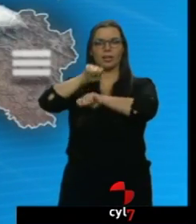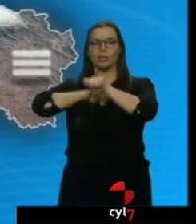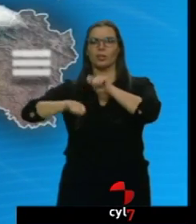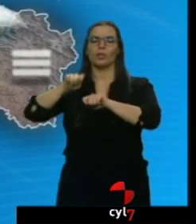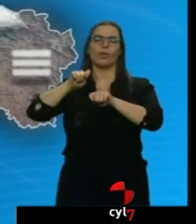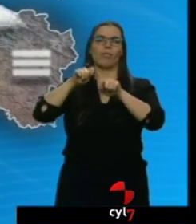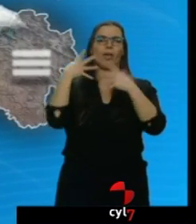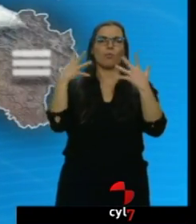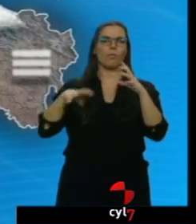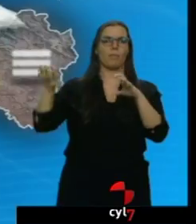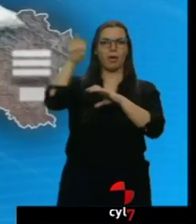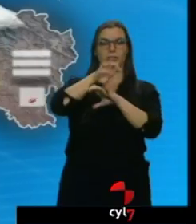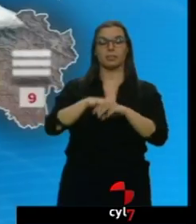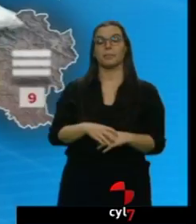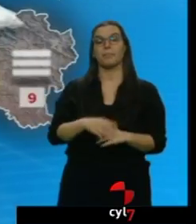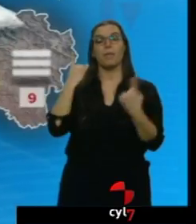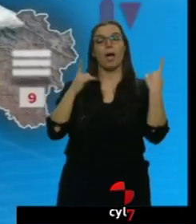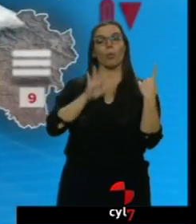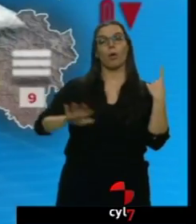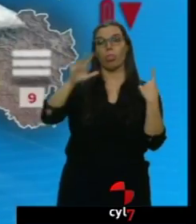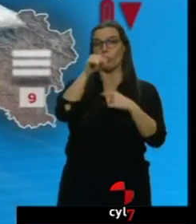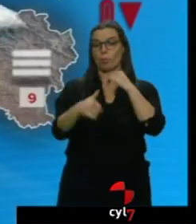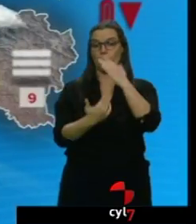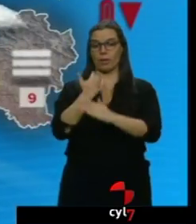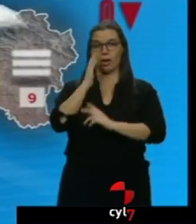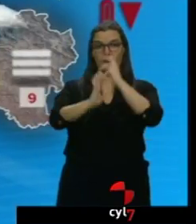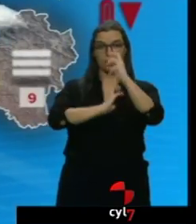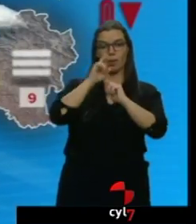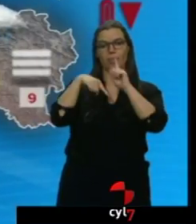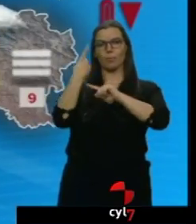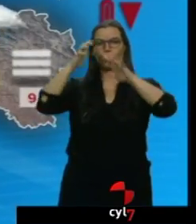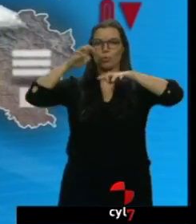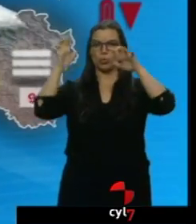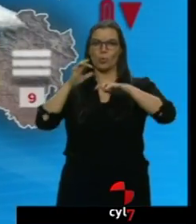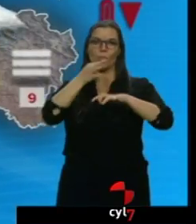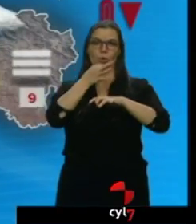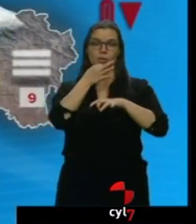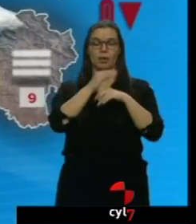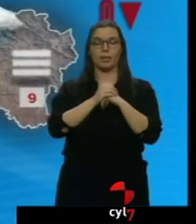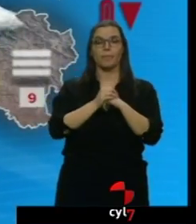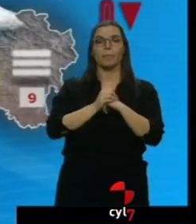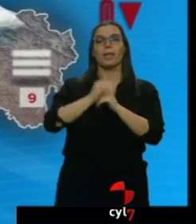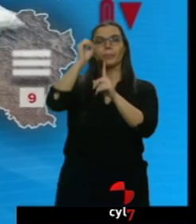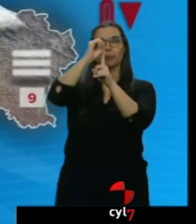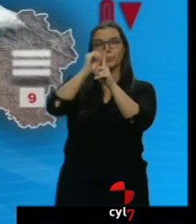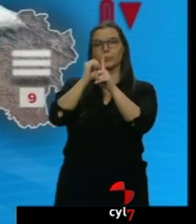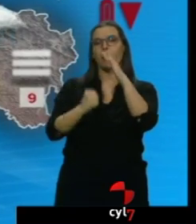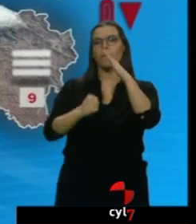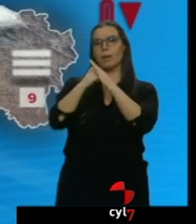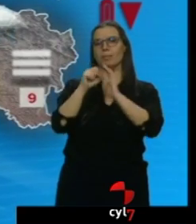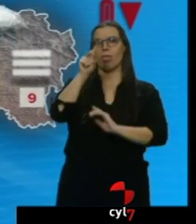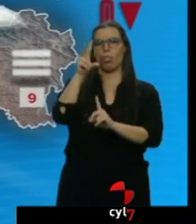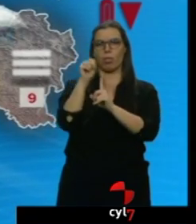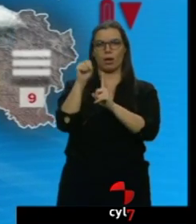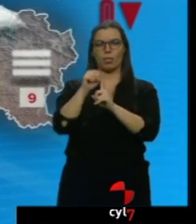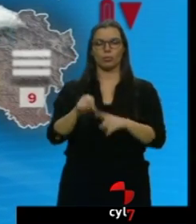La niebla con la que hemos amanecido en algunas zonas de la comunidad dará paso a la lluvia, pero será por la tarde. Las temperaturas bajan con máximas de 12 grados.